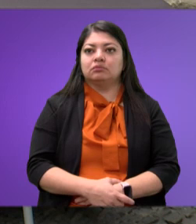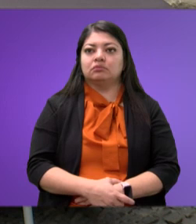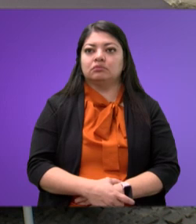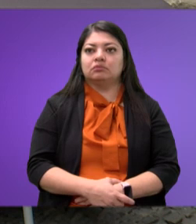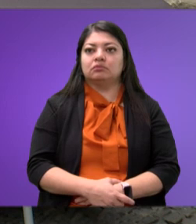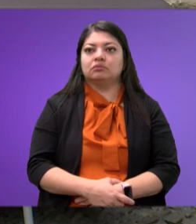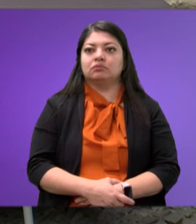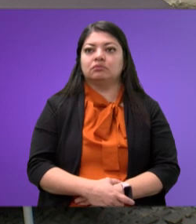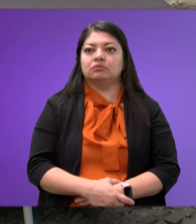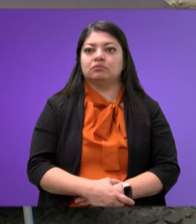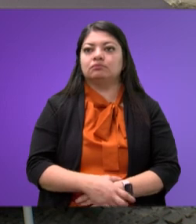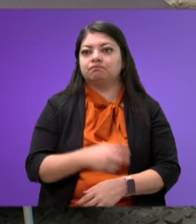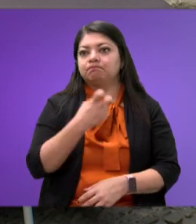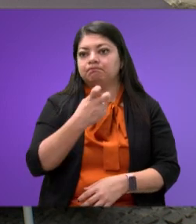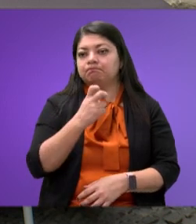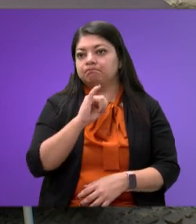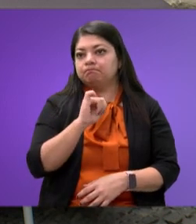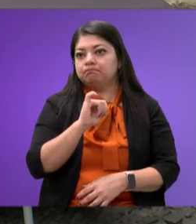Así es.